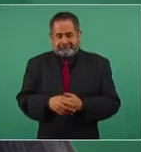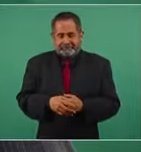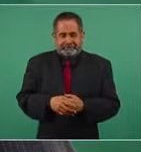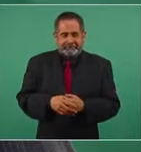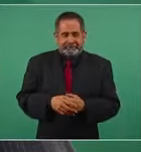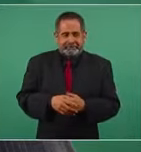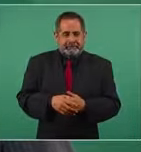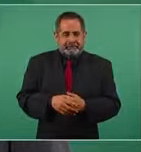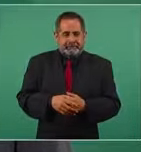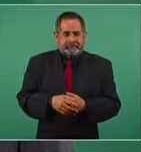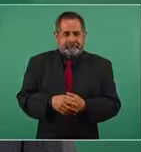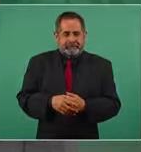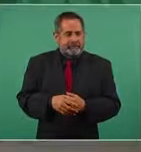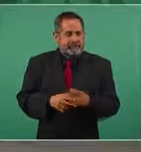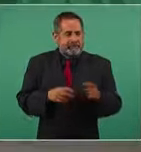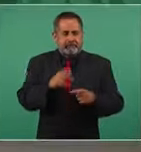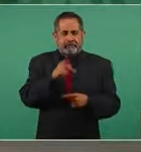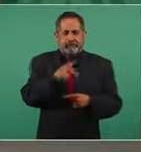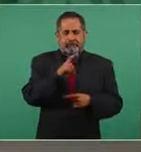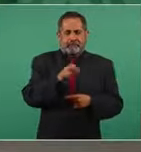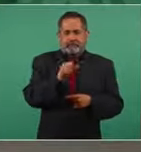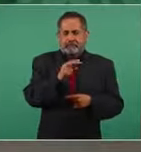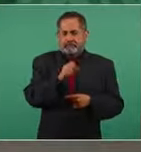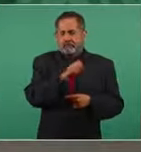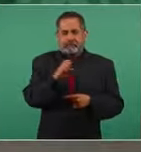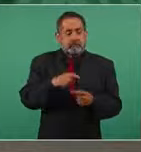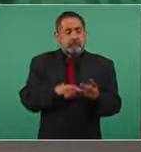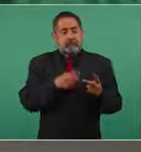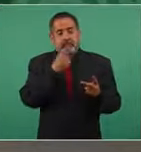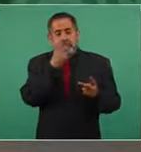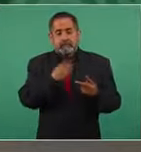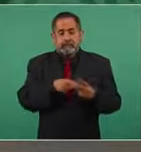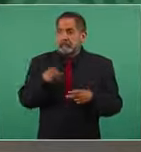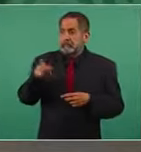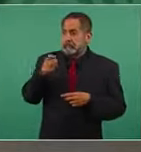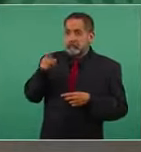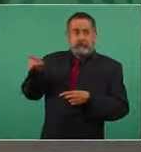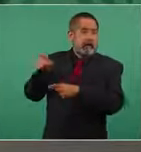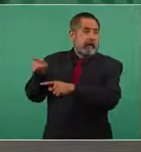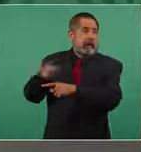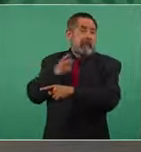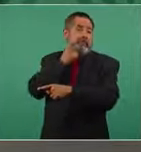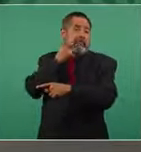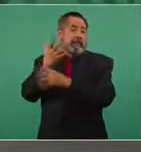o Krause me inventa frases